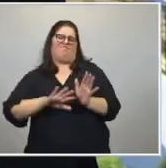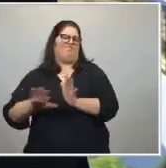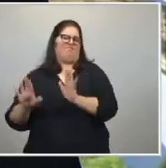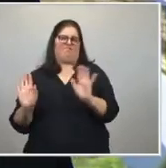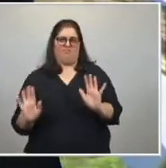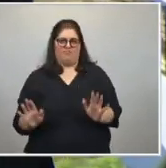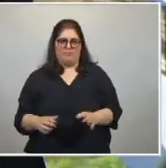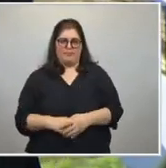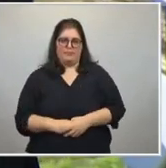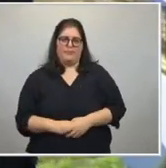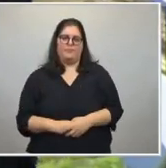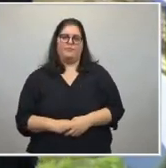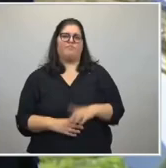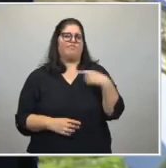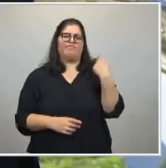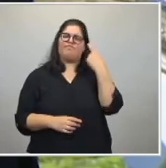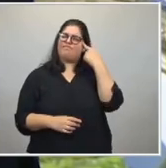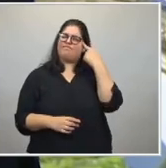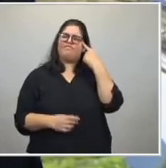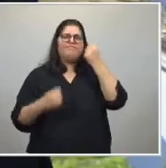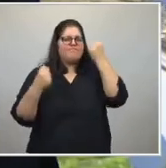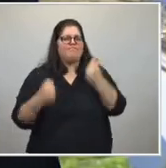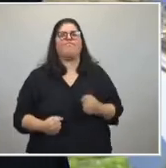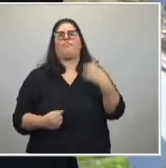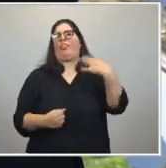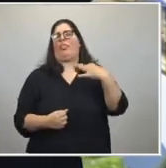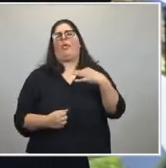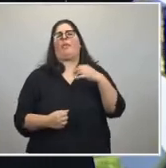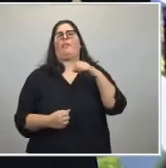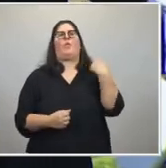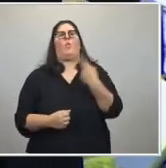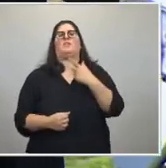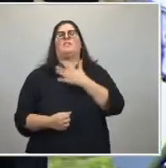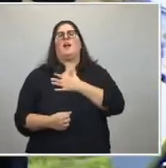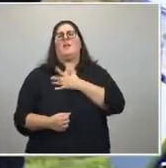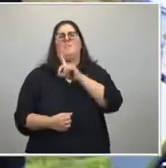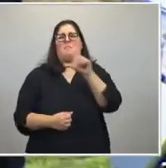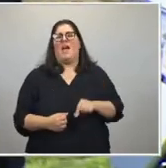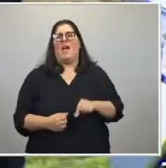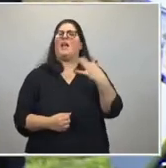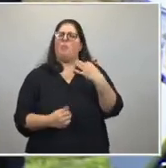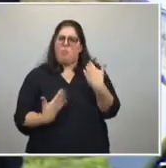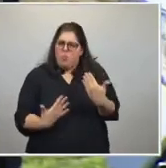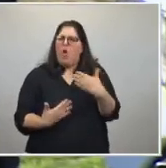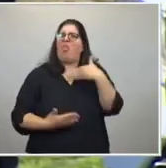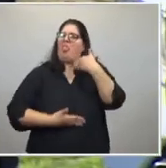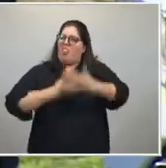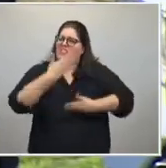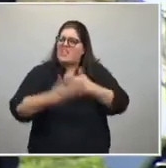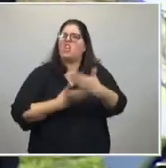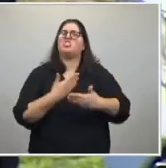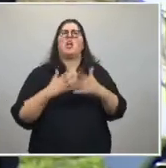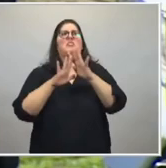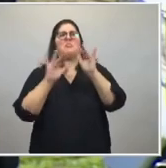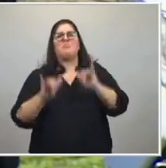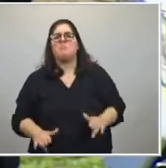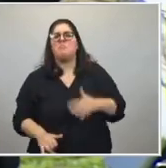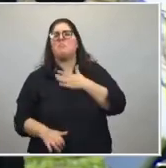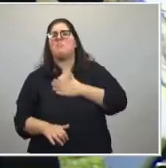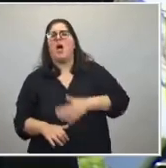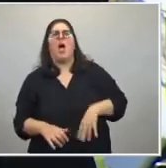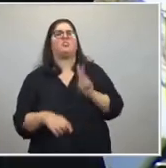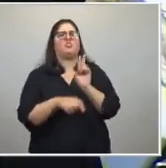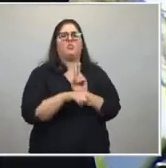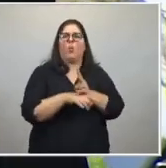a que sigamos apostando a que nuestra patria puede desarrollarse en paz, con